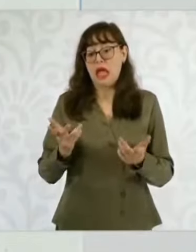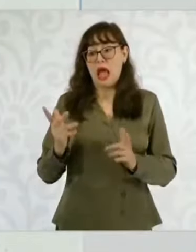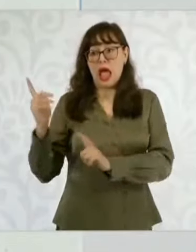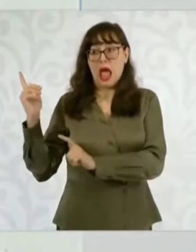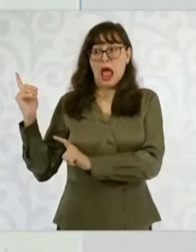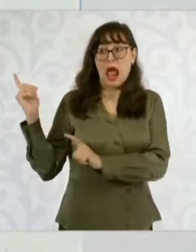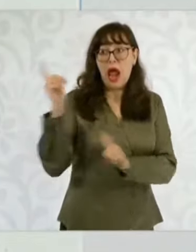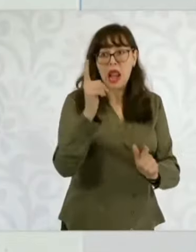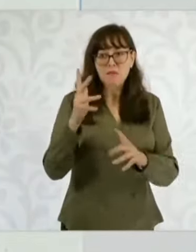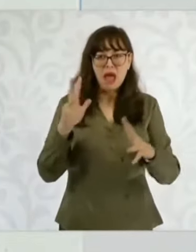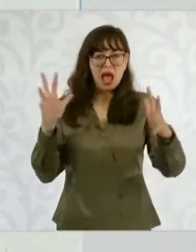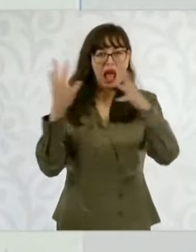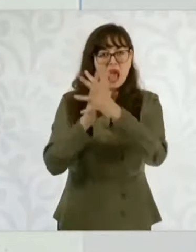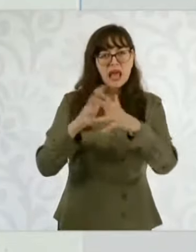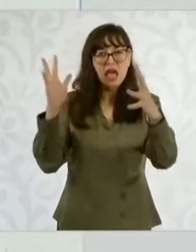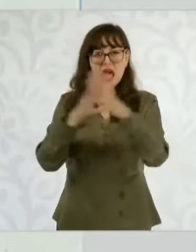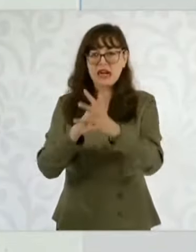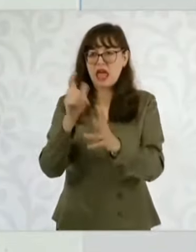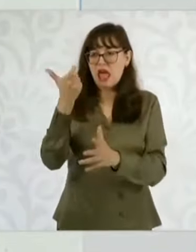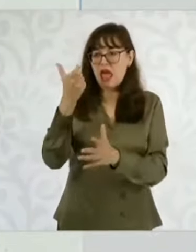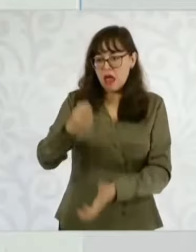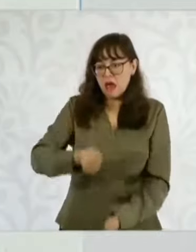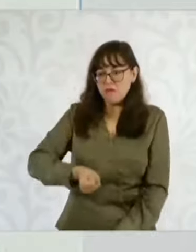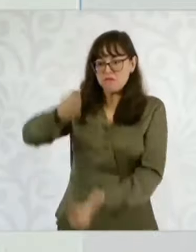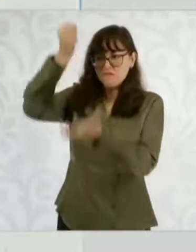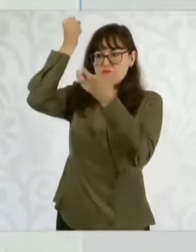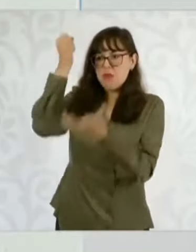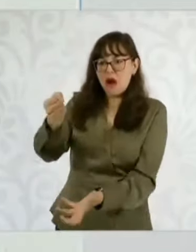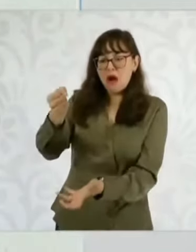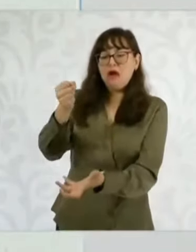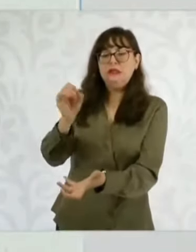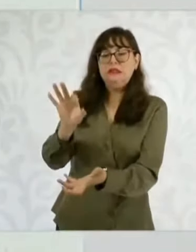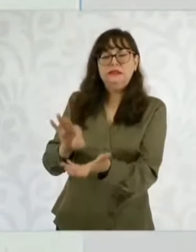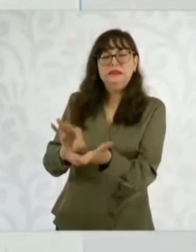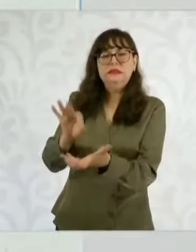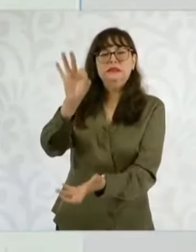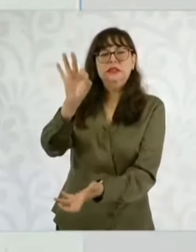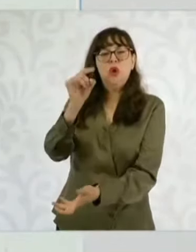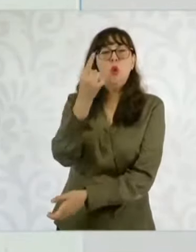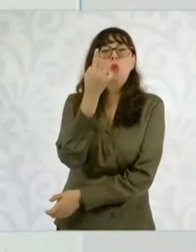a atender a los más necesitados del mundo.